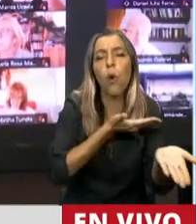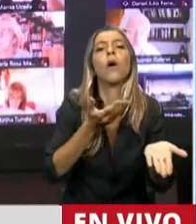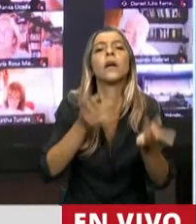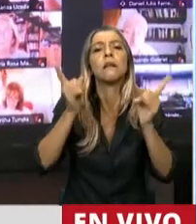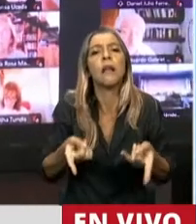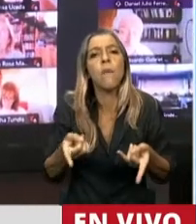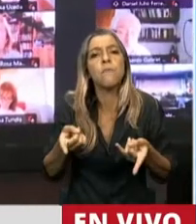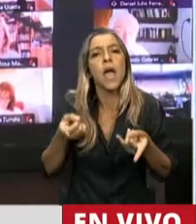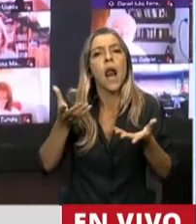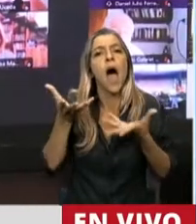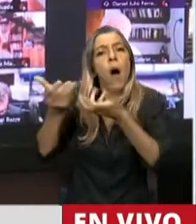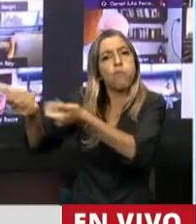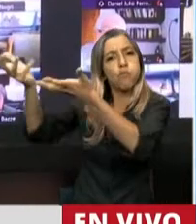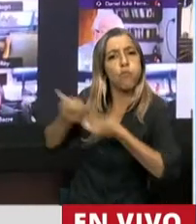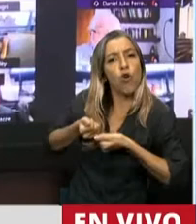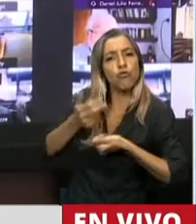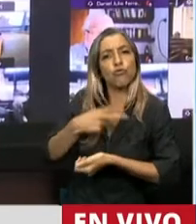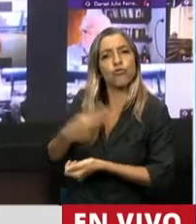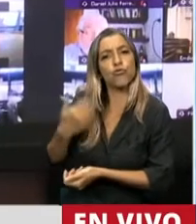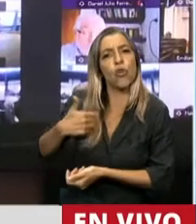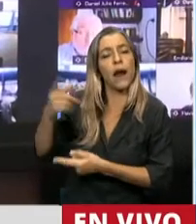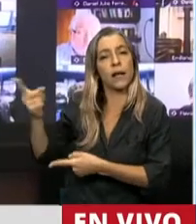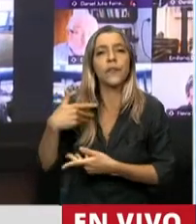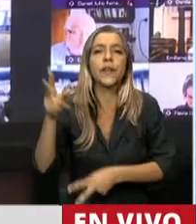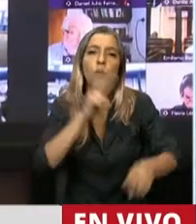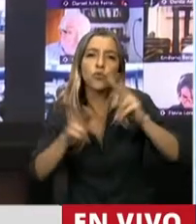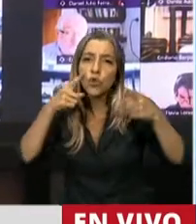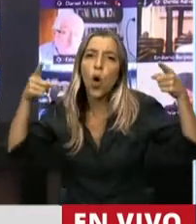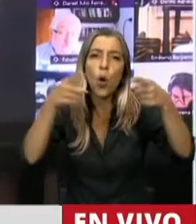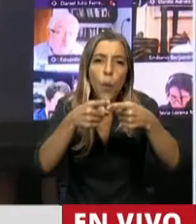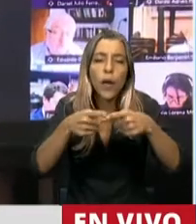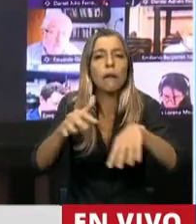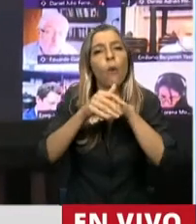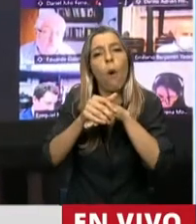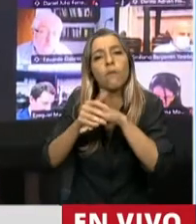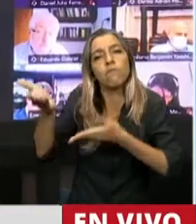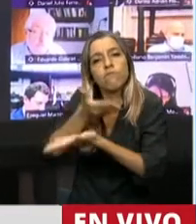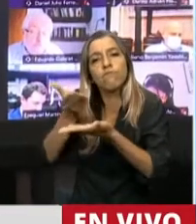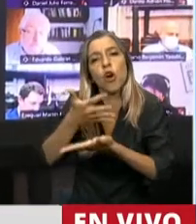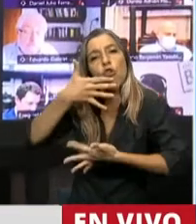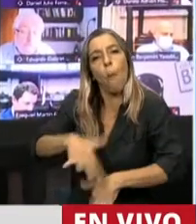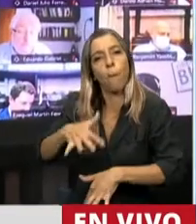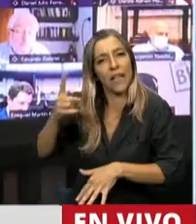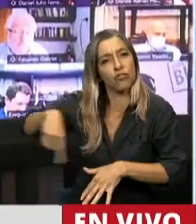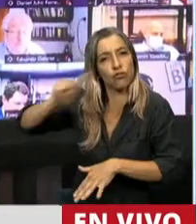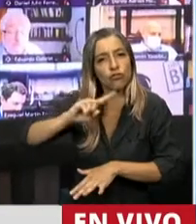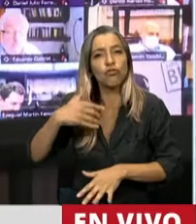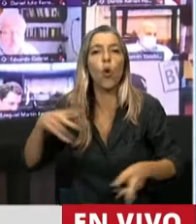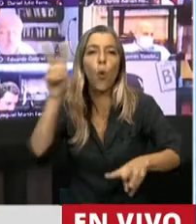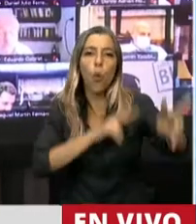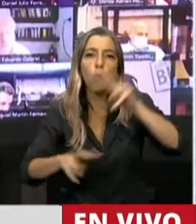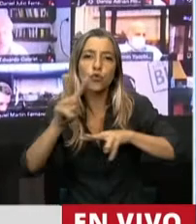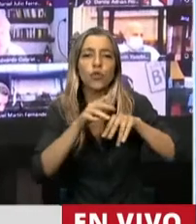países, profundizando la comprensión mutua y la amistad entre los dos pueblos, y promover las relaciones de amistad